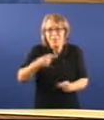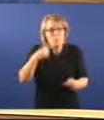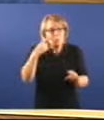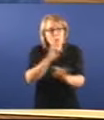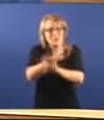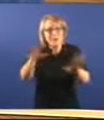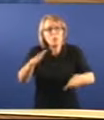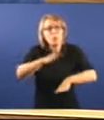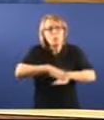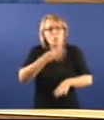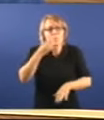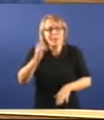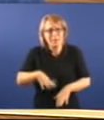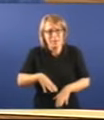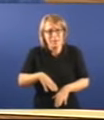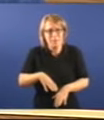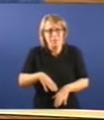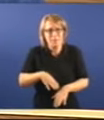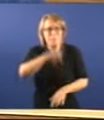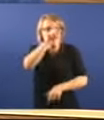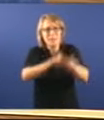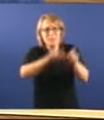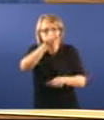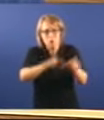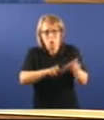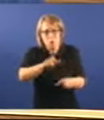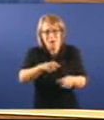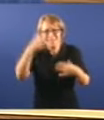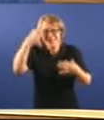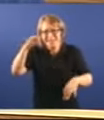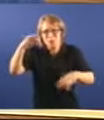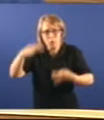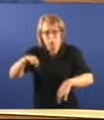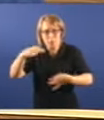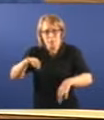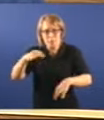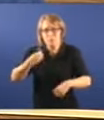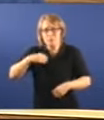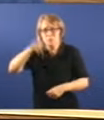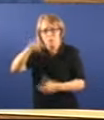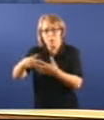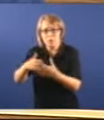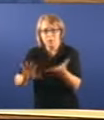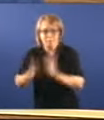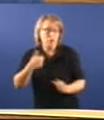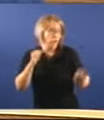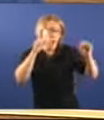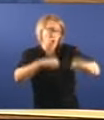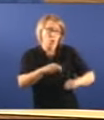culpables son os que apagan e os inocentes son os que prenden. Non estamos de acordo, señorías.